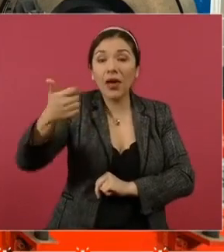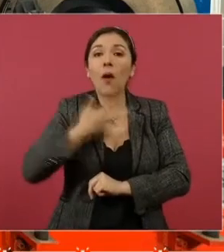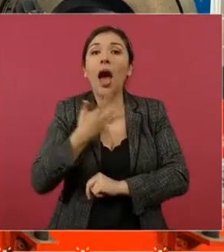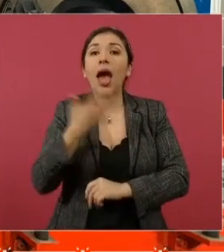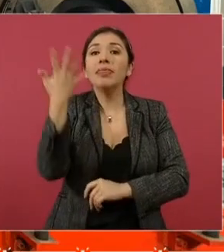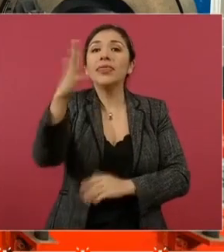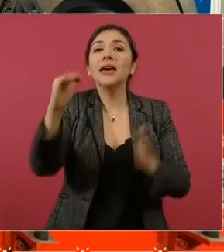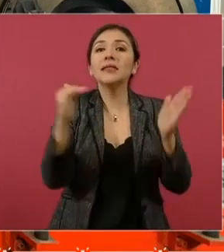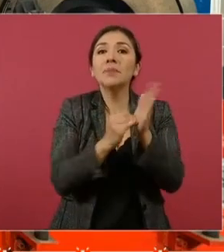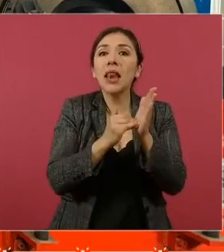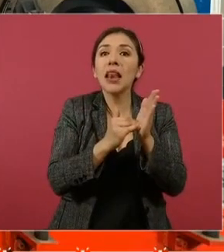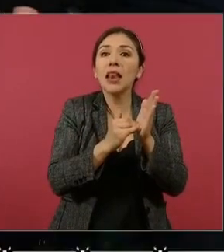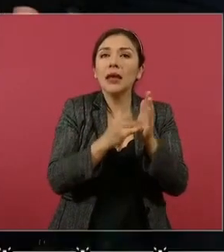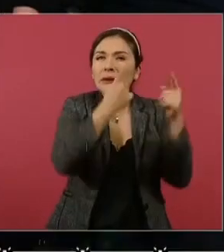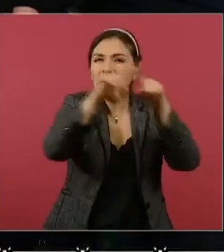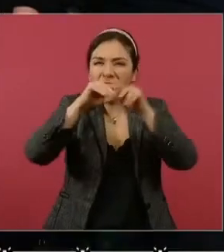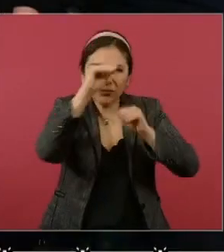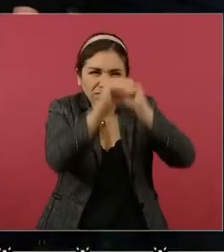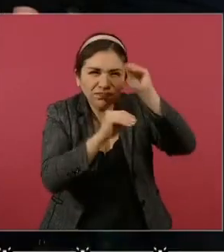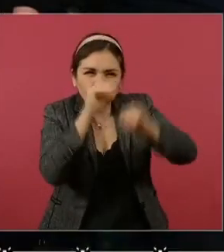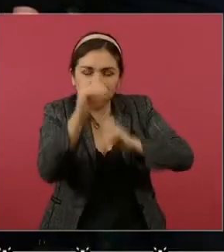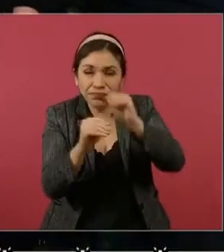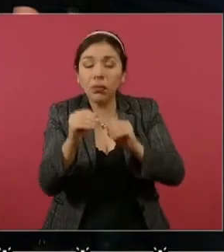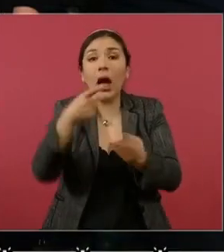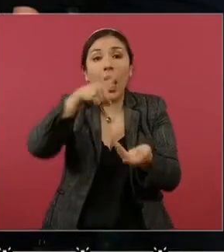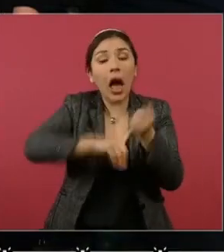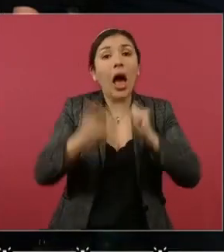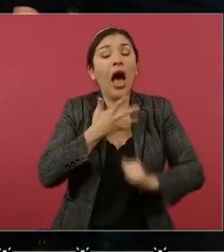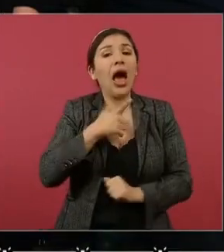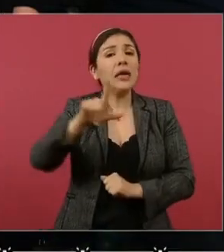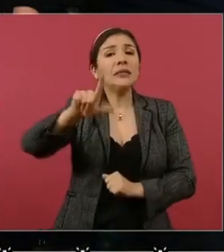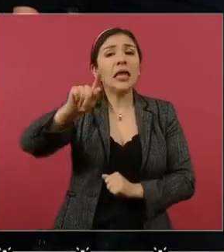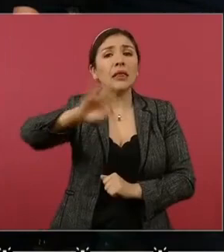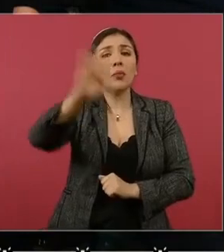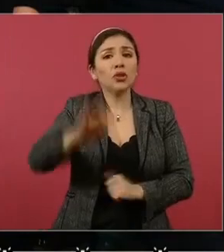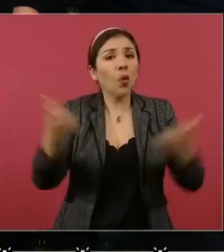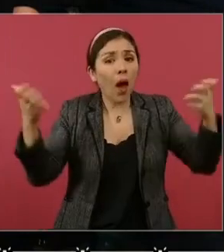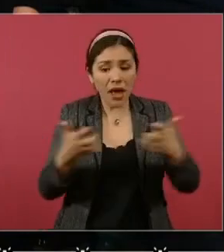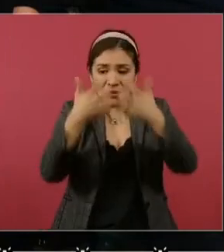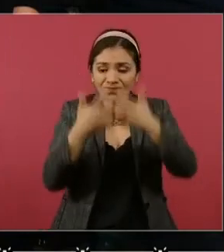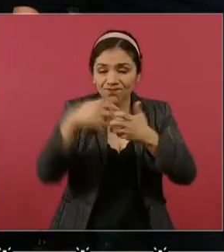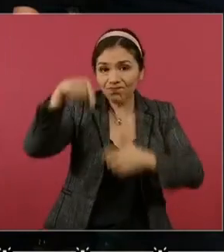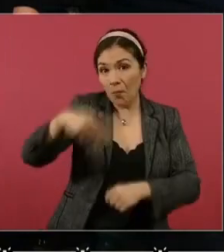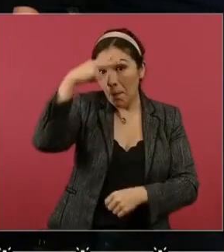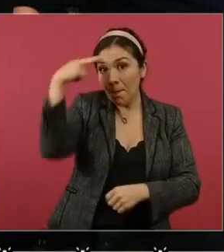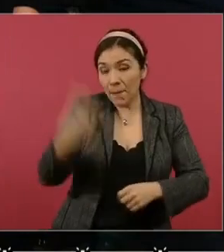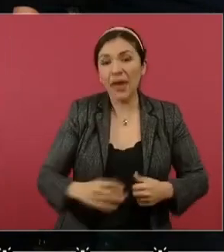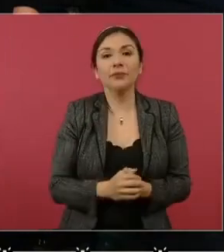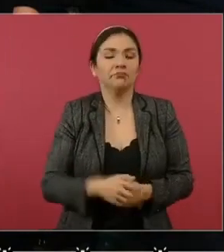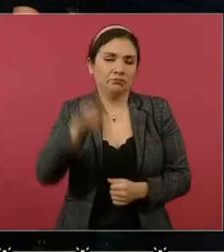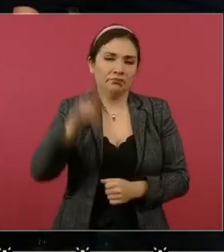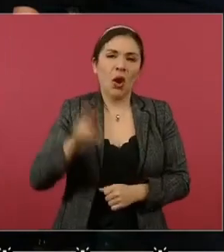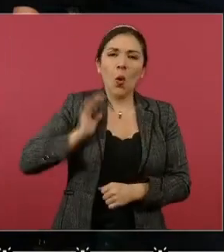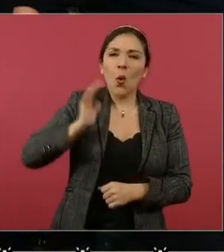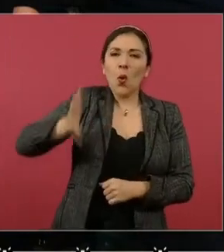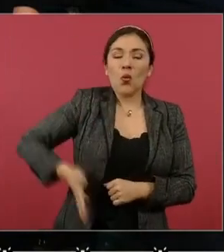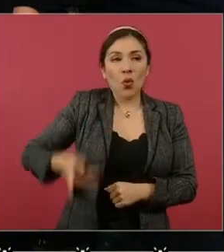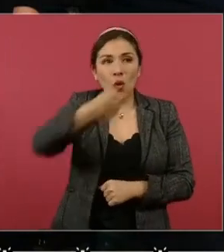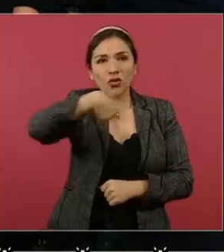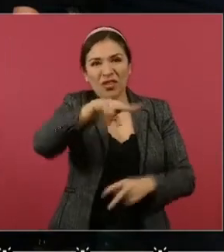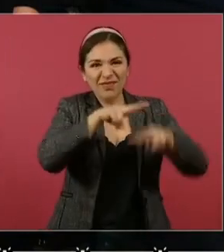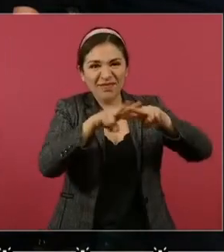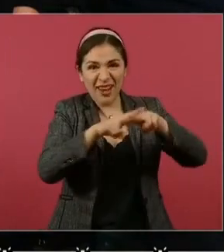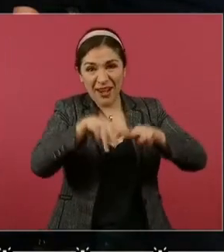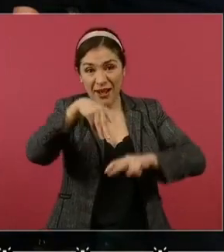cuales más de 70 por ciento es de contenido nacional. Con mucho orgullo reiteramos que los vagones del Tren Maya